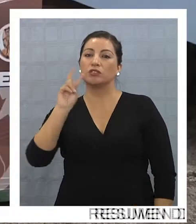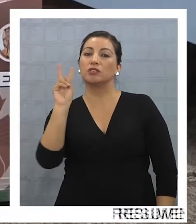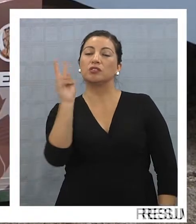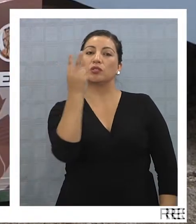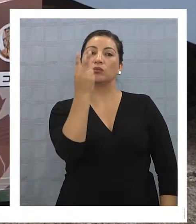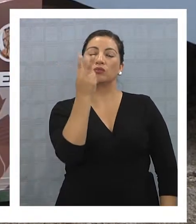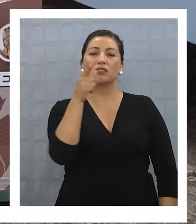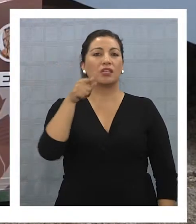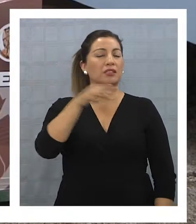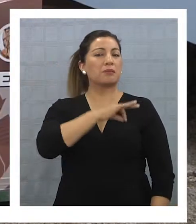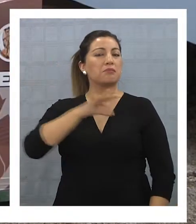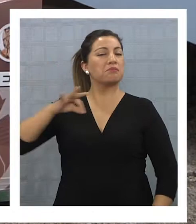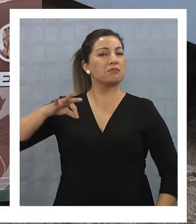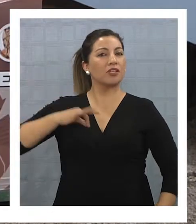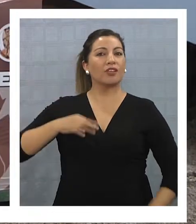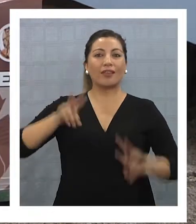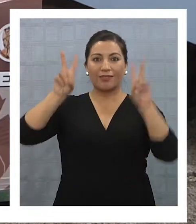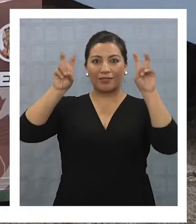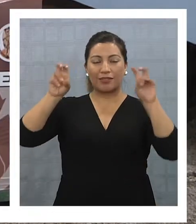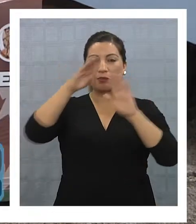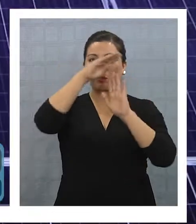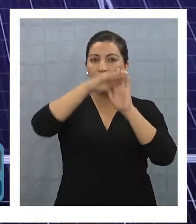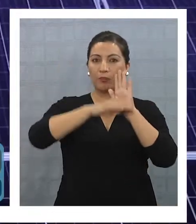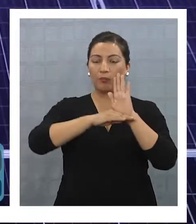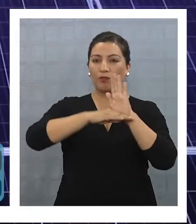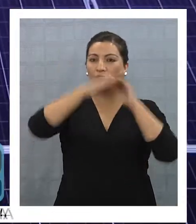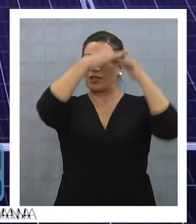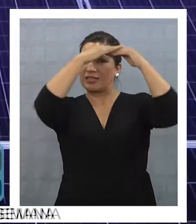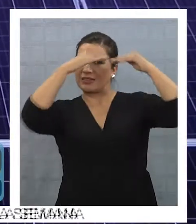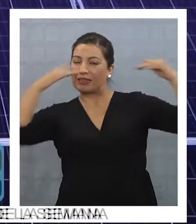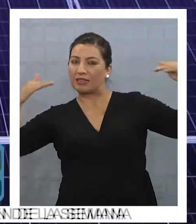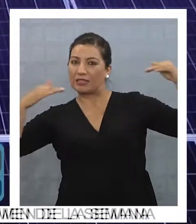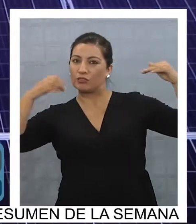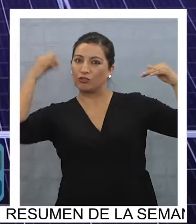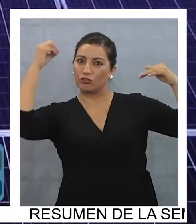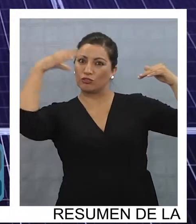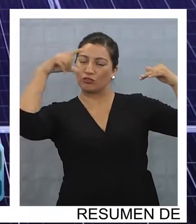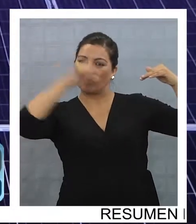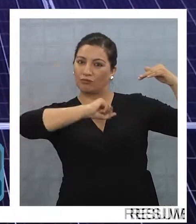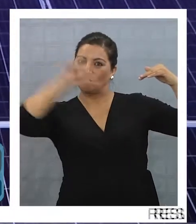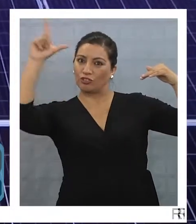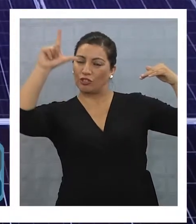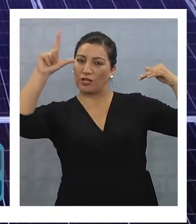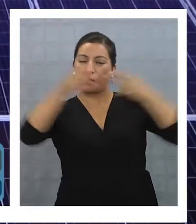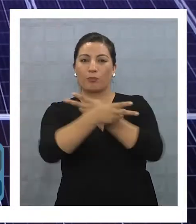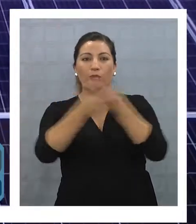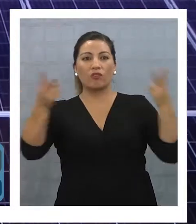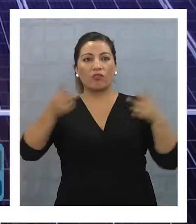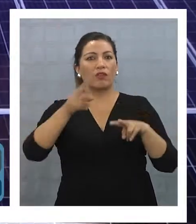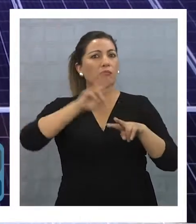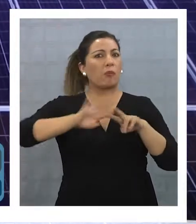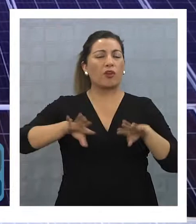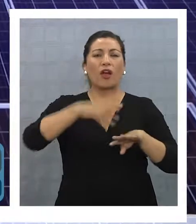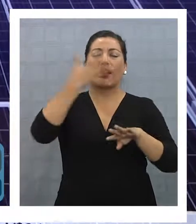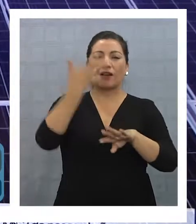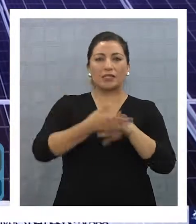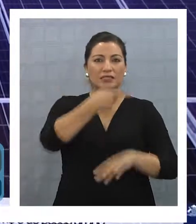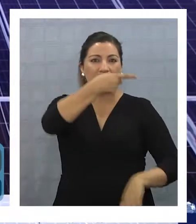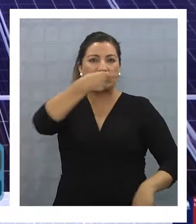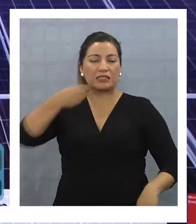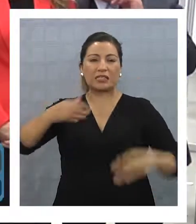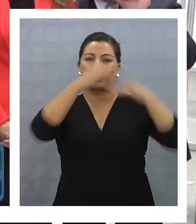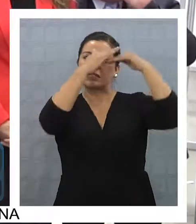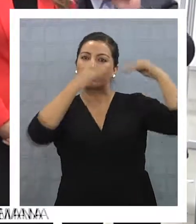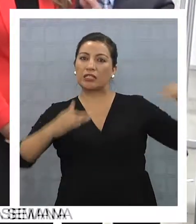ramo Andrés Rebolledo en el marco del programa Techos Solares Públicos. El programa ha logrado instalar 100 techos en